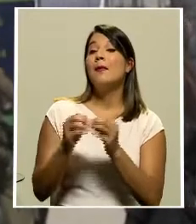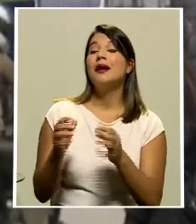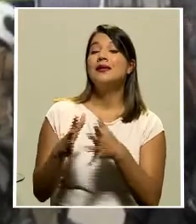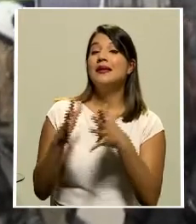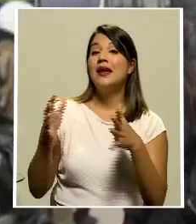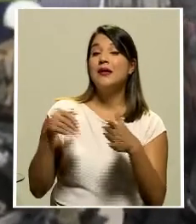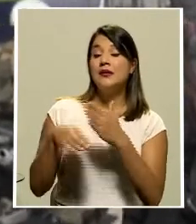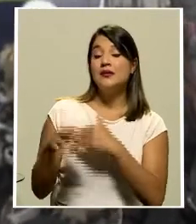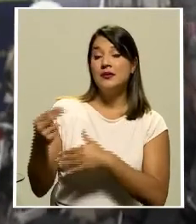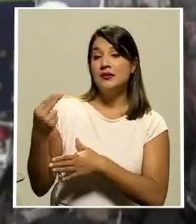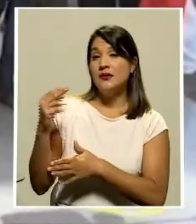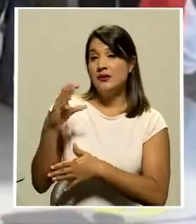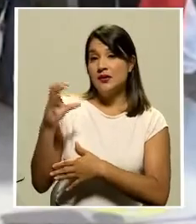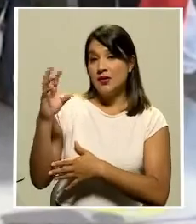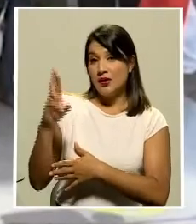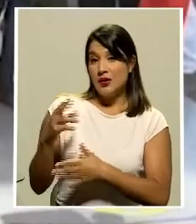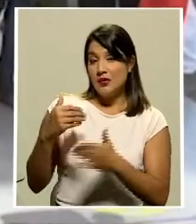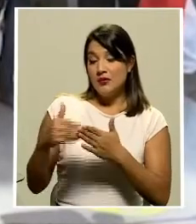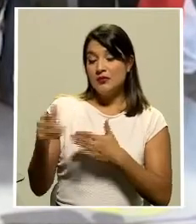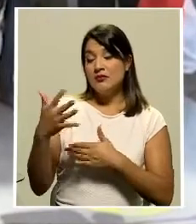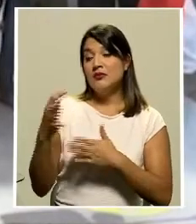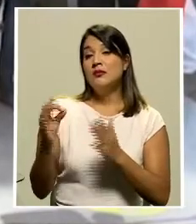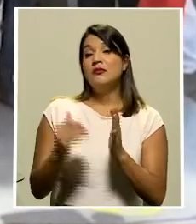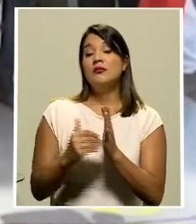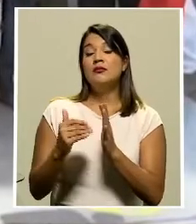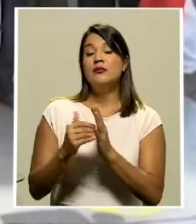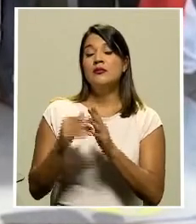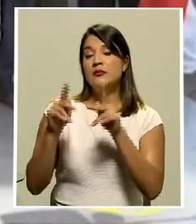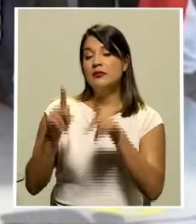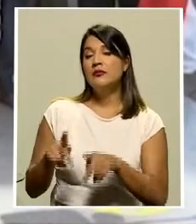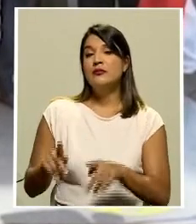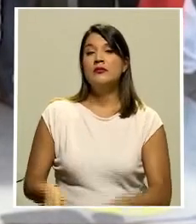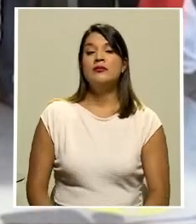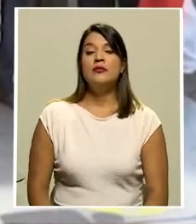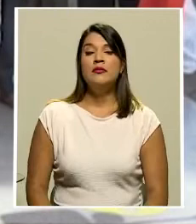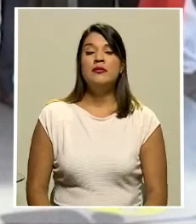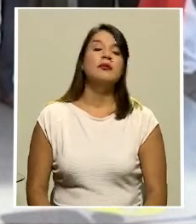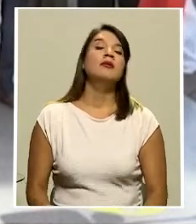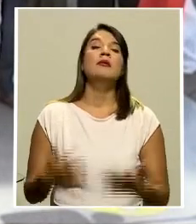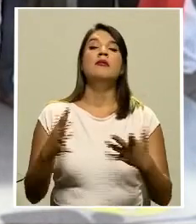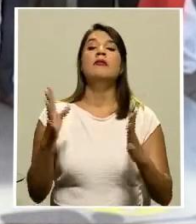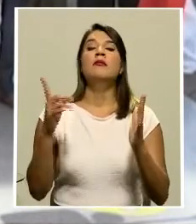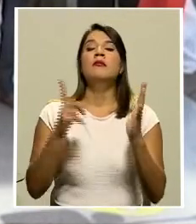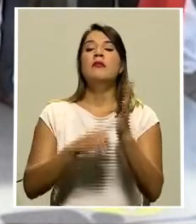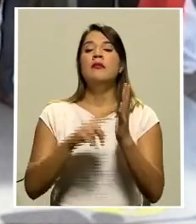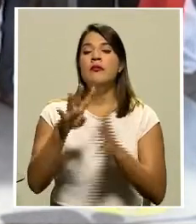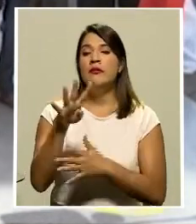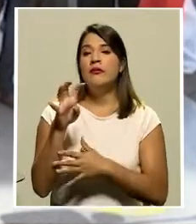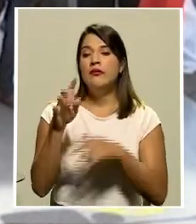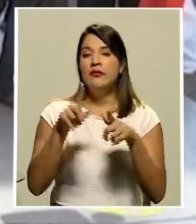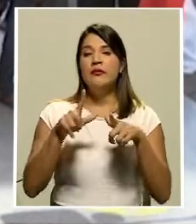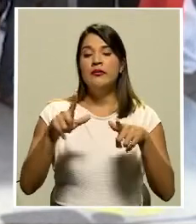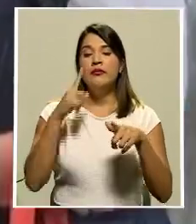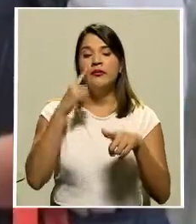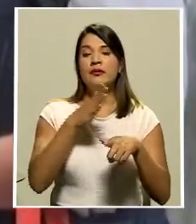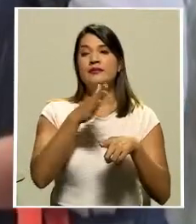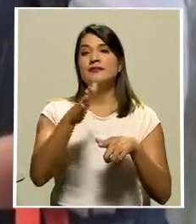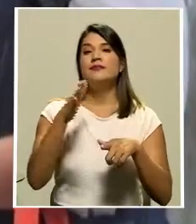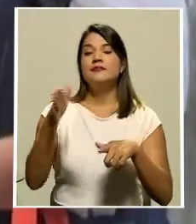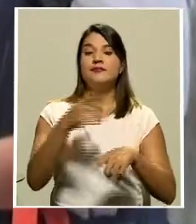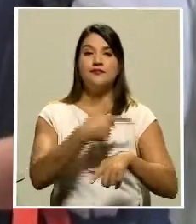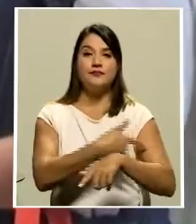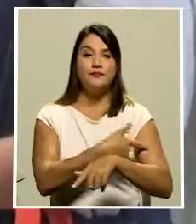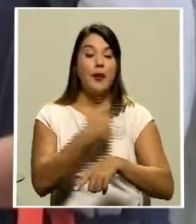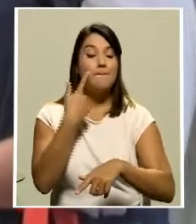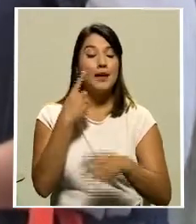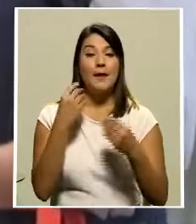historia de este país de casi 19 millones de habitantes abrieron 1400 puntos de vacunación para muchos chilenos